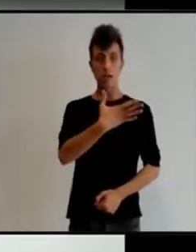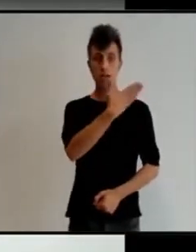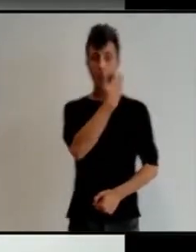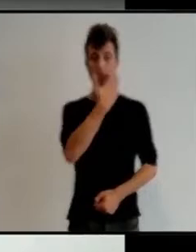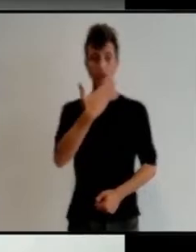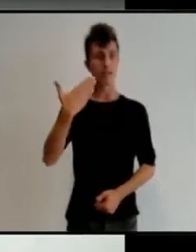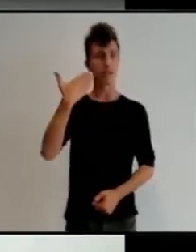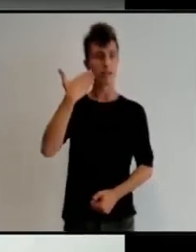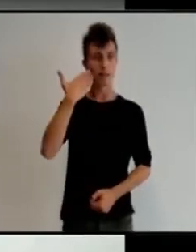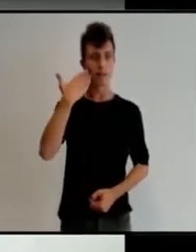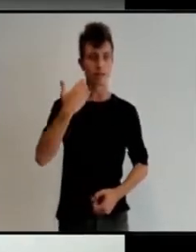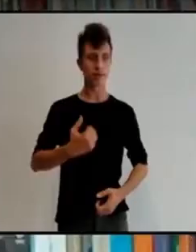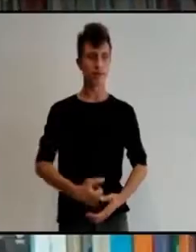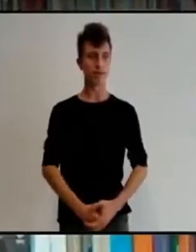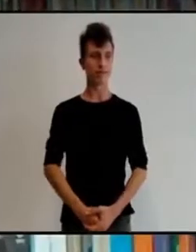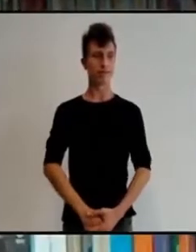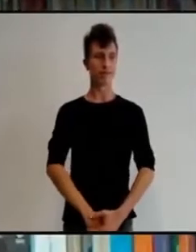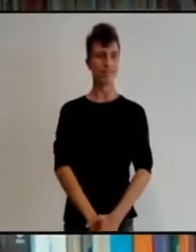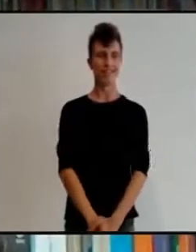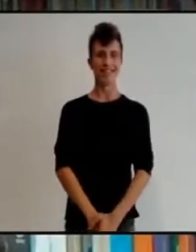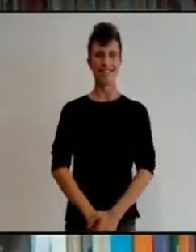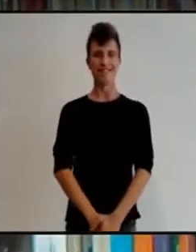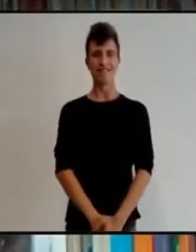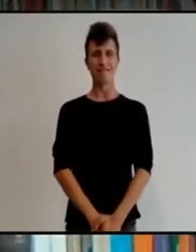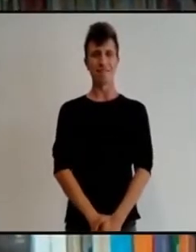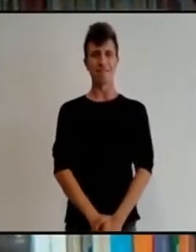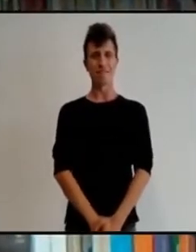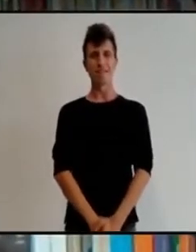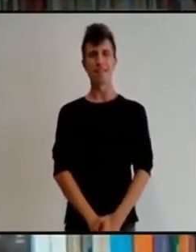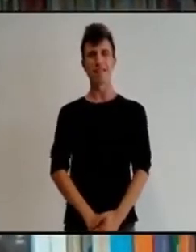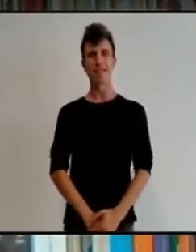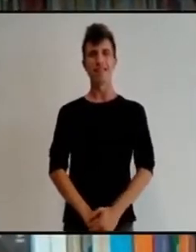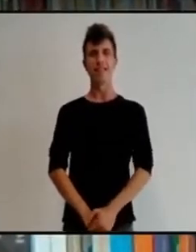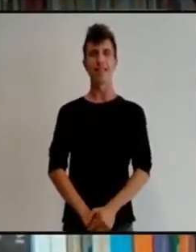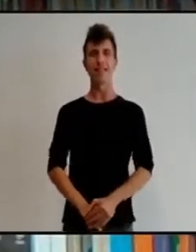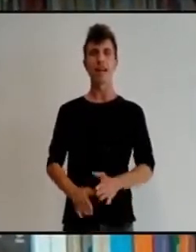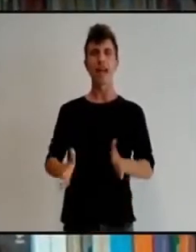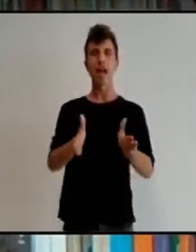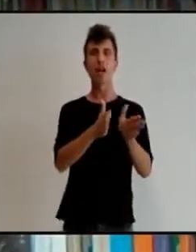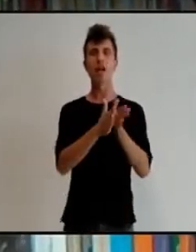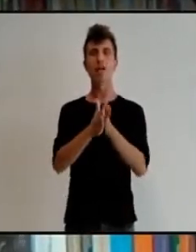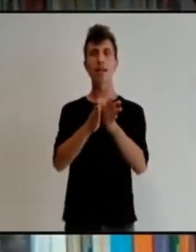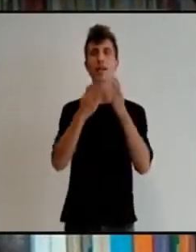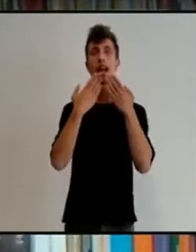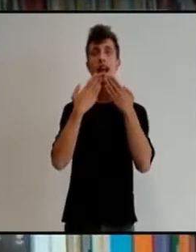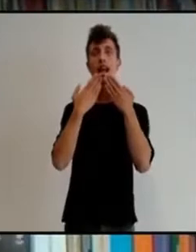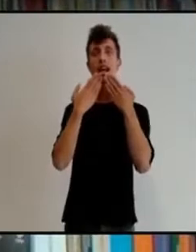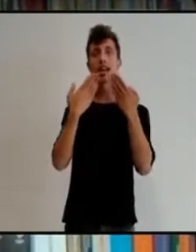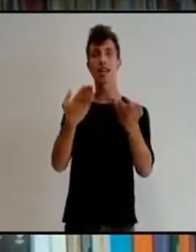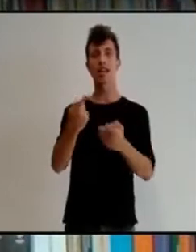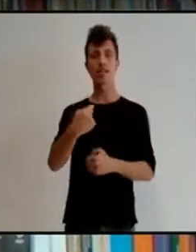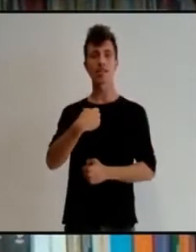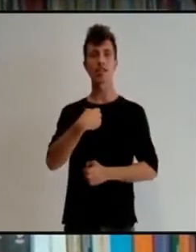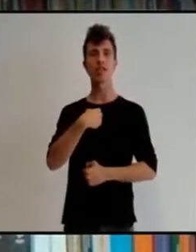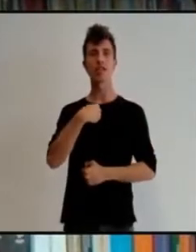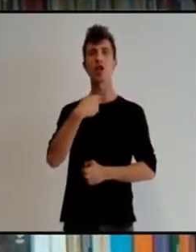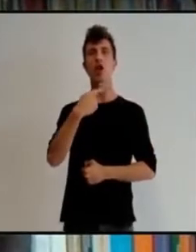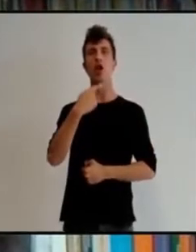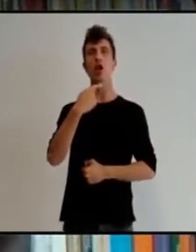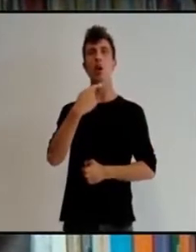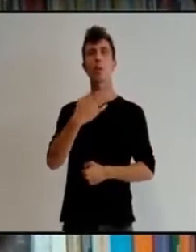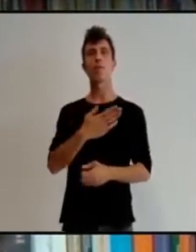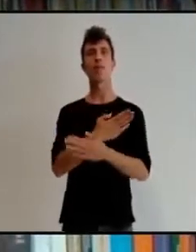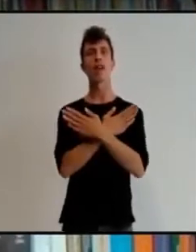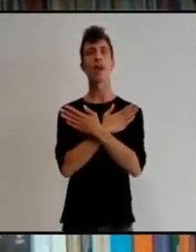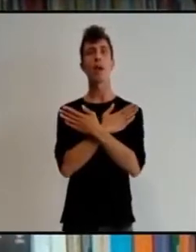compañera Camila y Marina por sus palabras. Yo soy María del Rosario Vázquez. Soy una